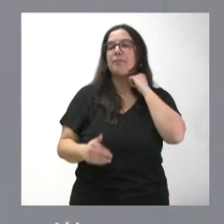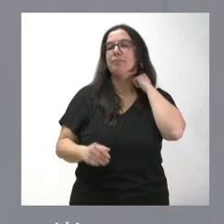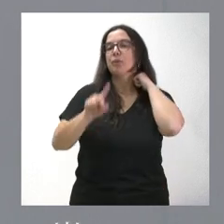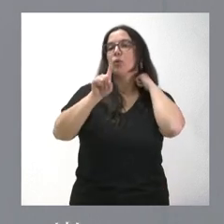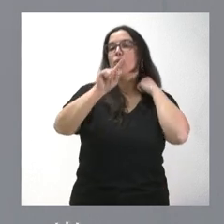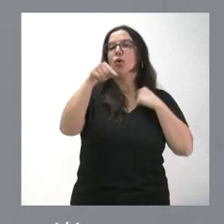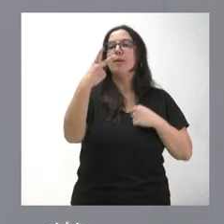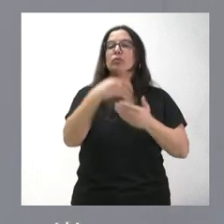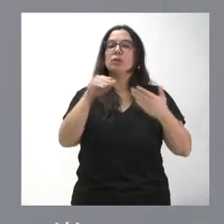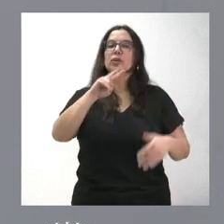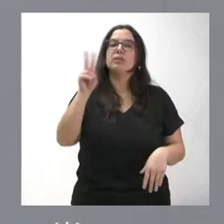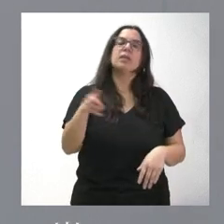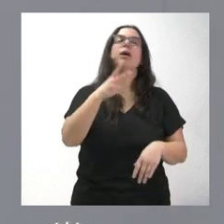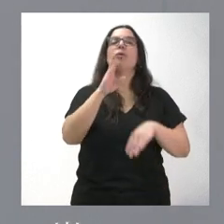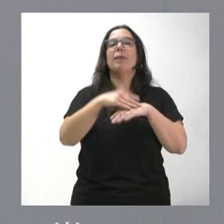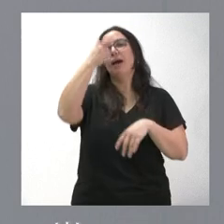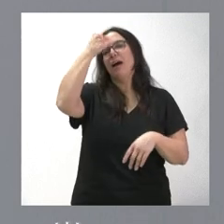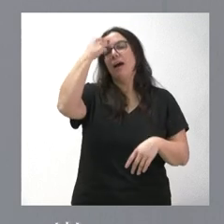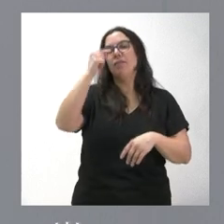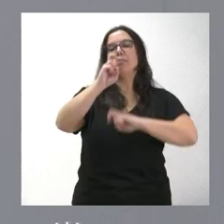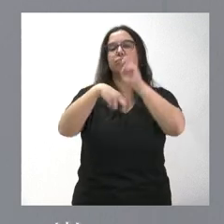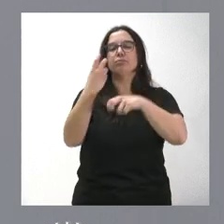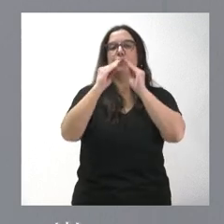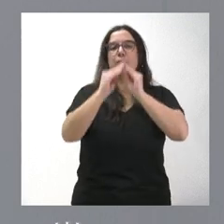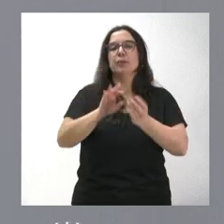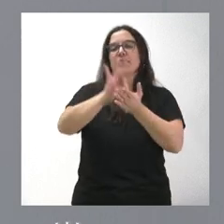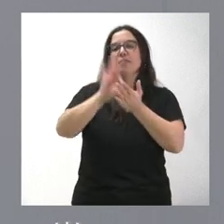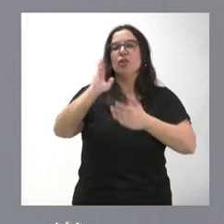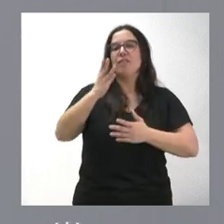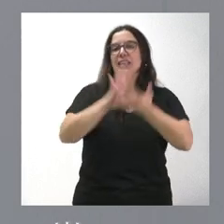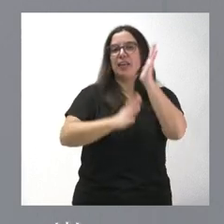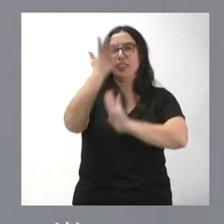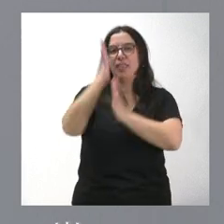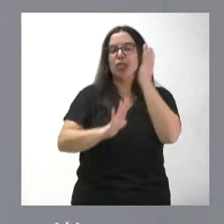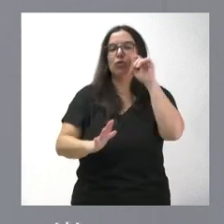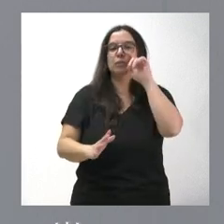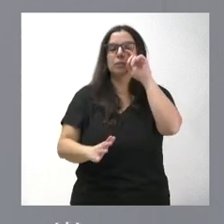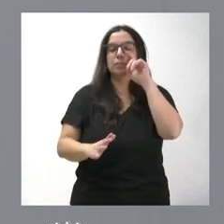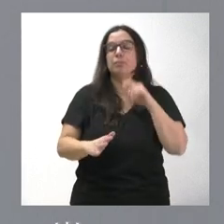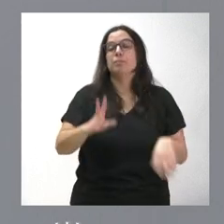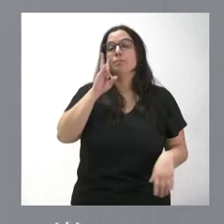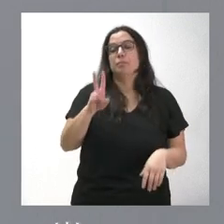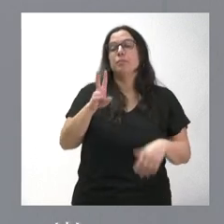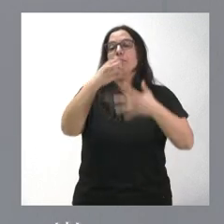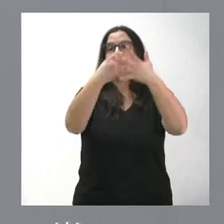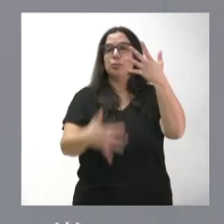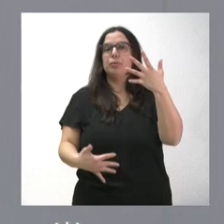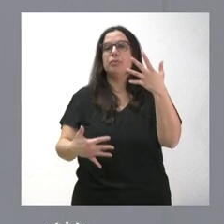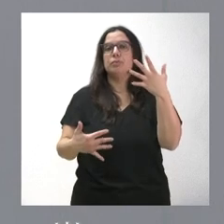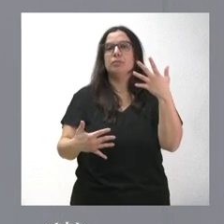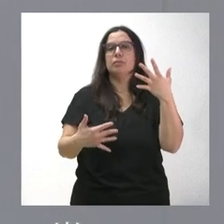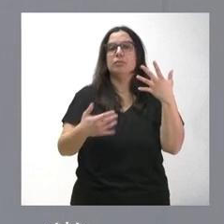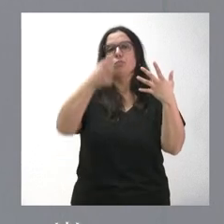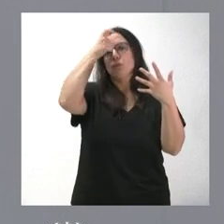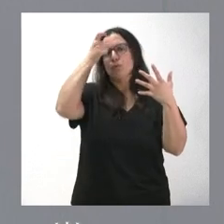,2 millones de euros para la Diputación de Ávila para la reparación de equipamientos y servicios afectados por los incendios. Tienen ustedes la relación de los